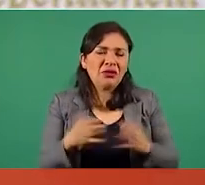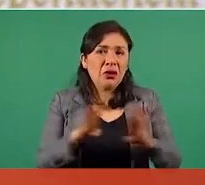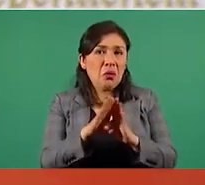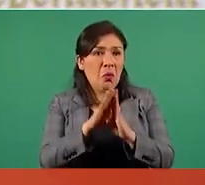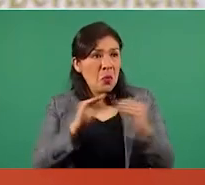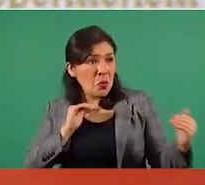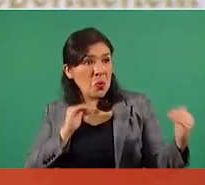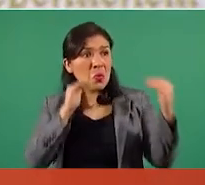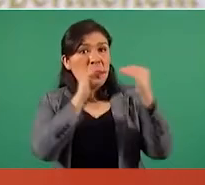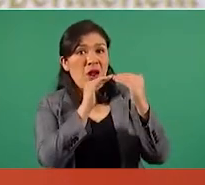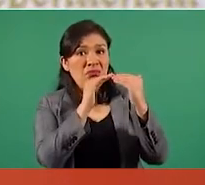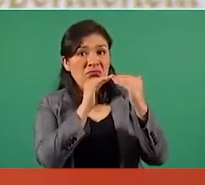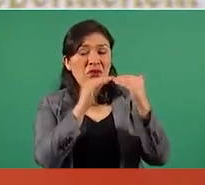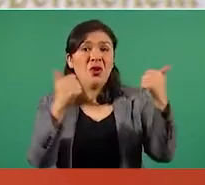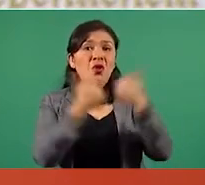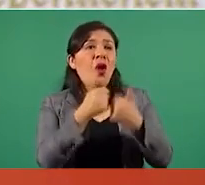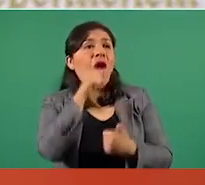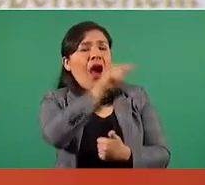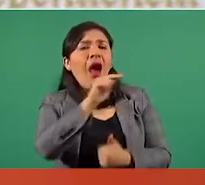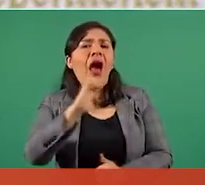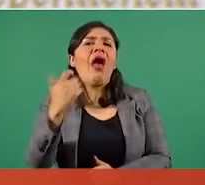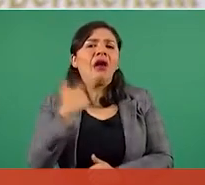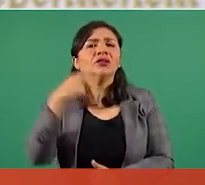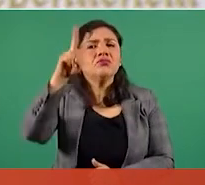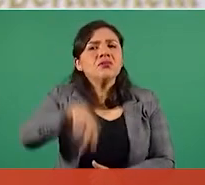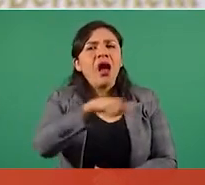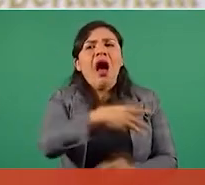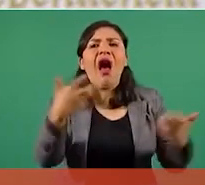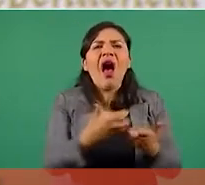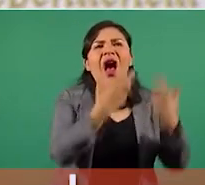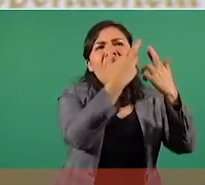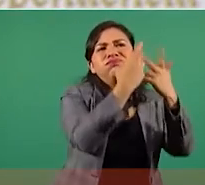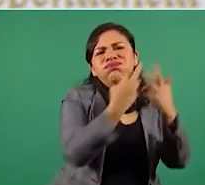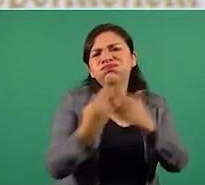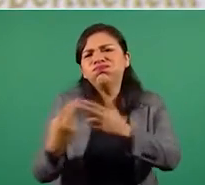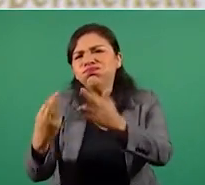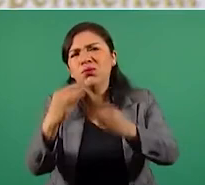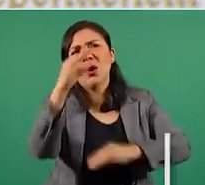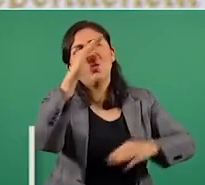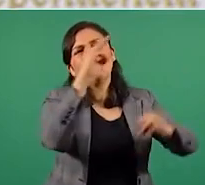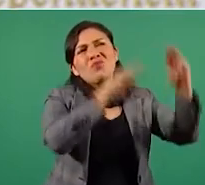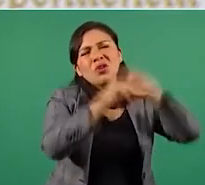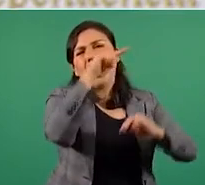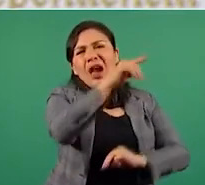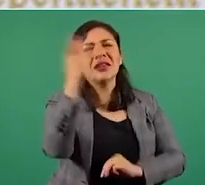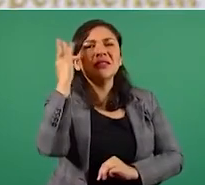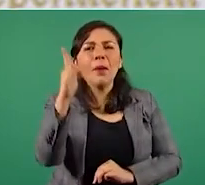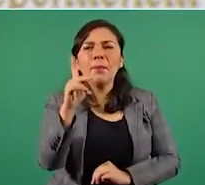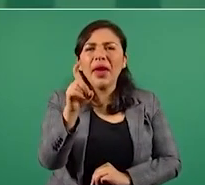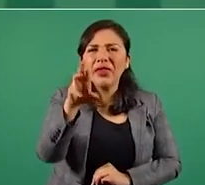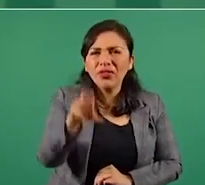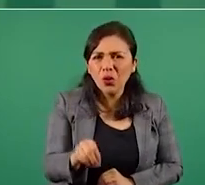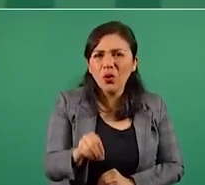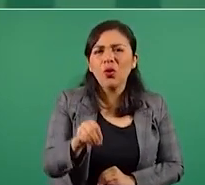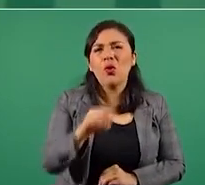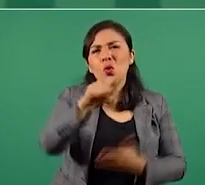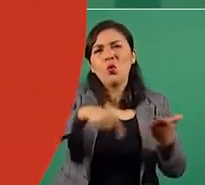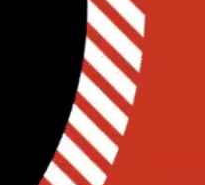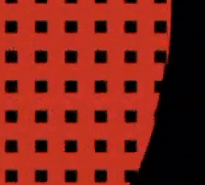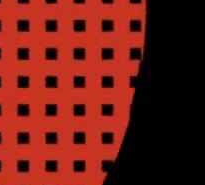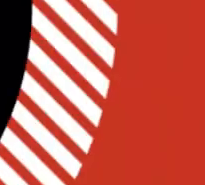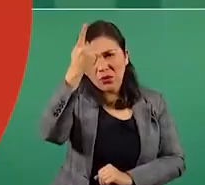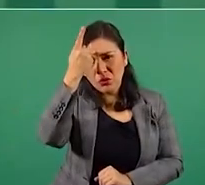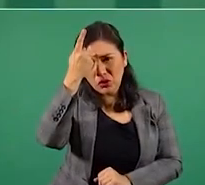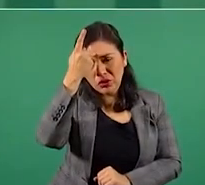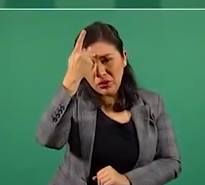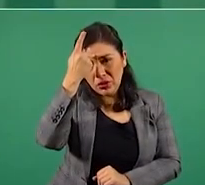compararnos con los que destruyeron. Pues, el Cerro de San Pedro, en San Luis Potosí,